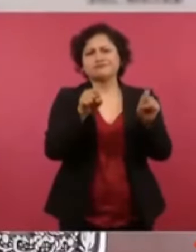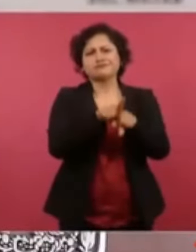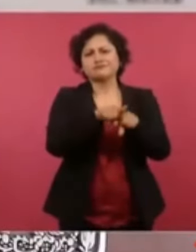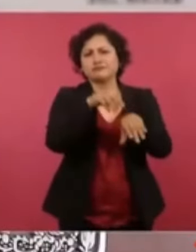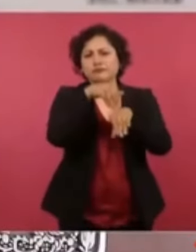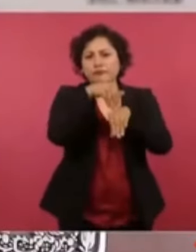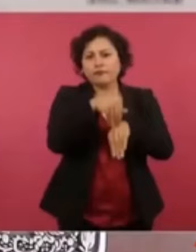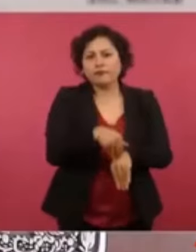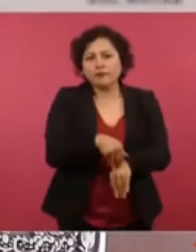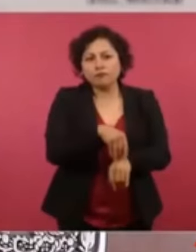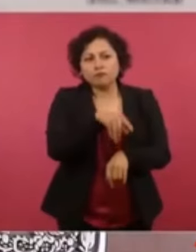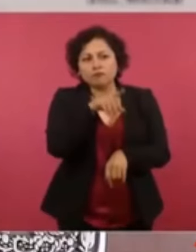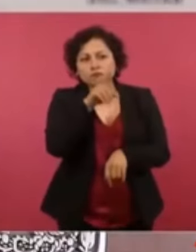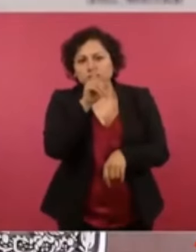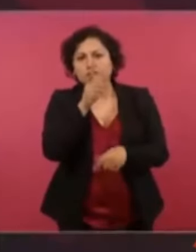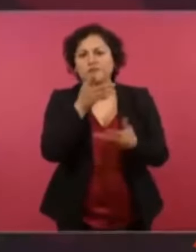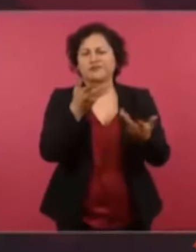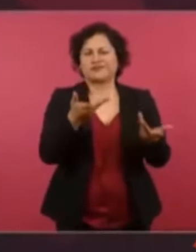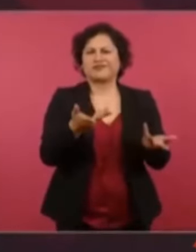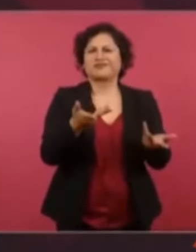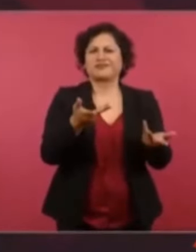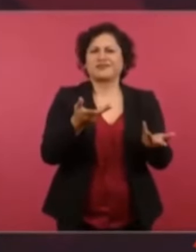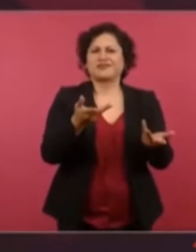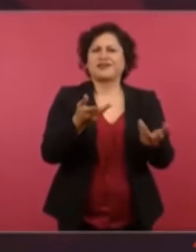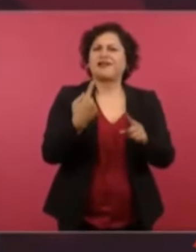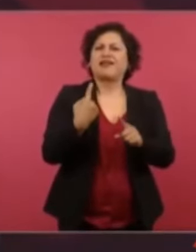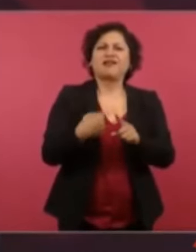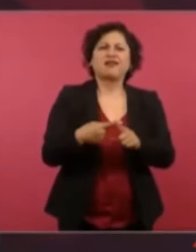de los grupos de intereses creados.